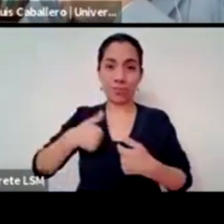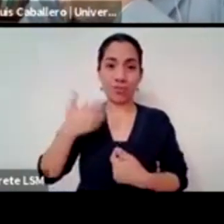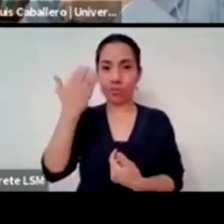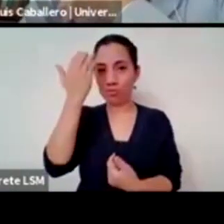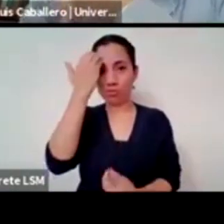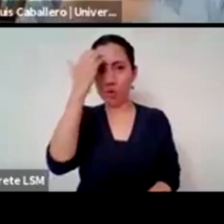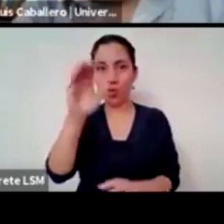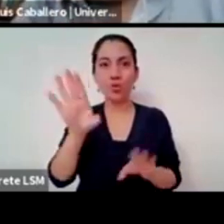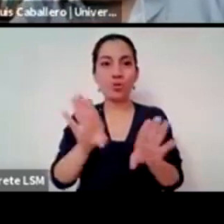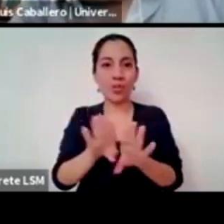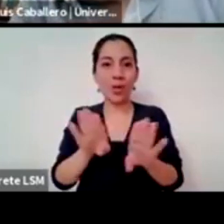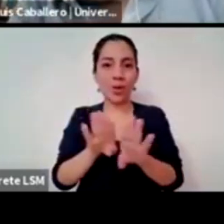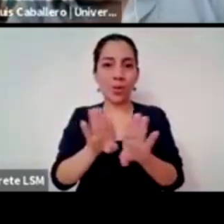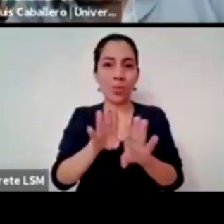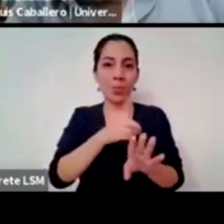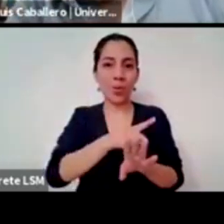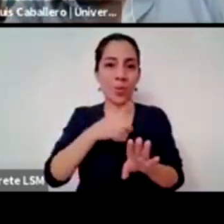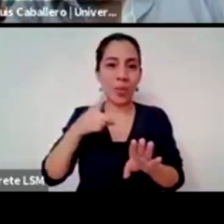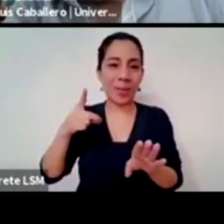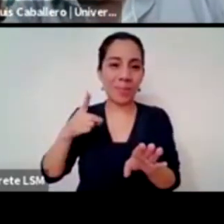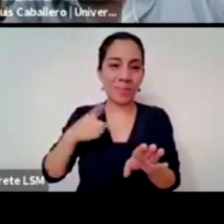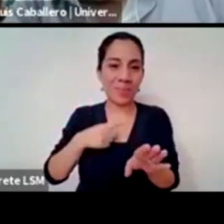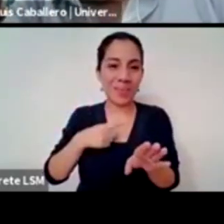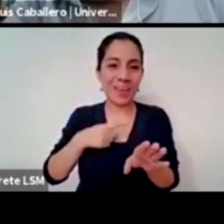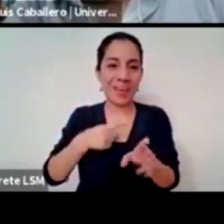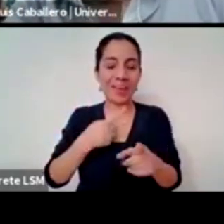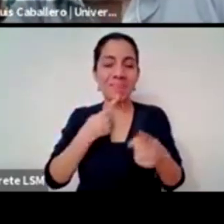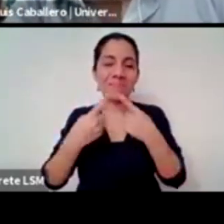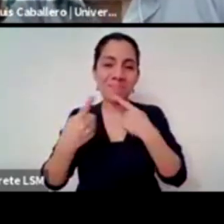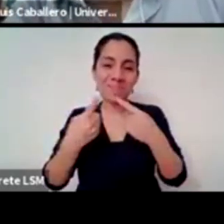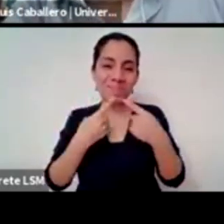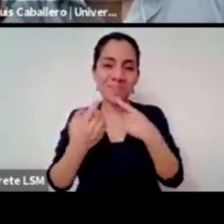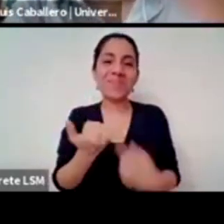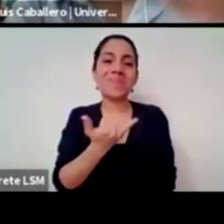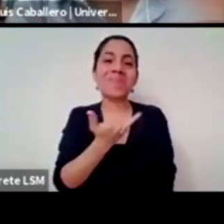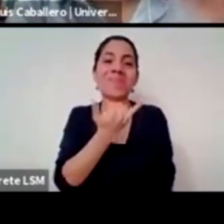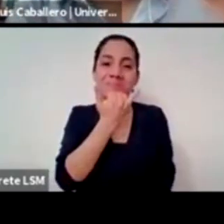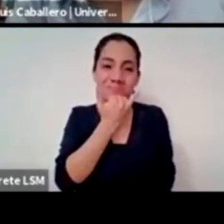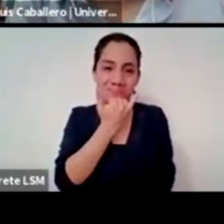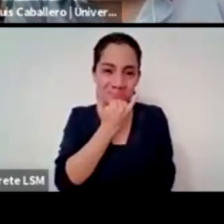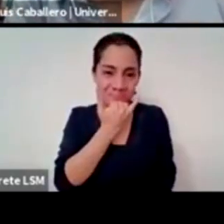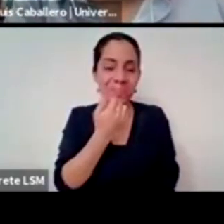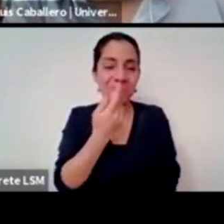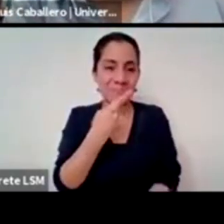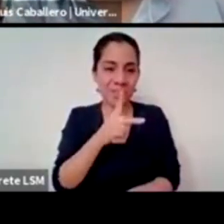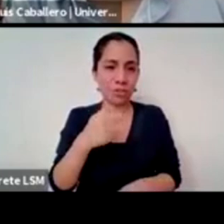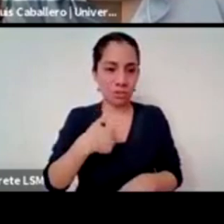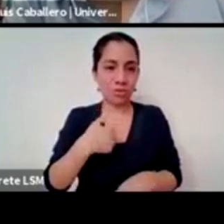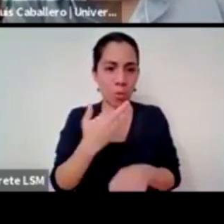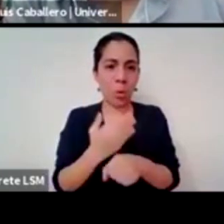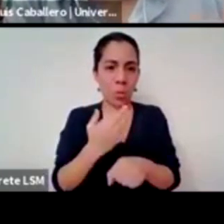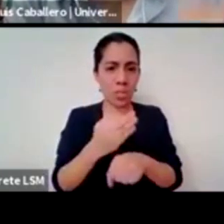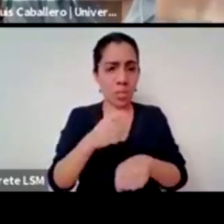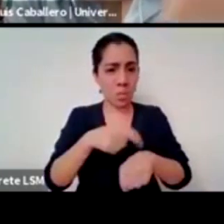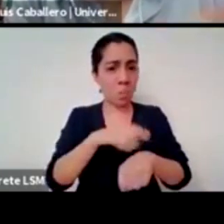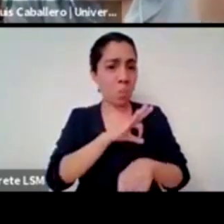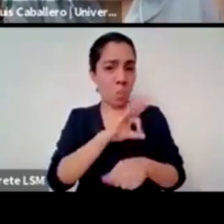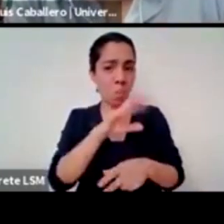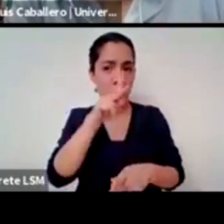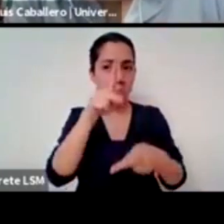configuración y la estructura en cualquier caso les pido disculpas y si quieren termino aquí no hay ningún problema